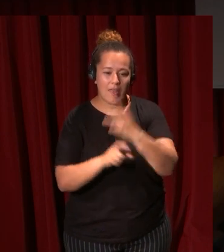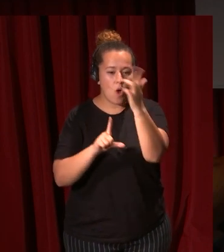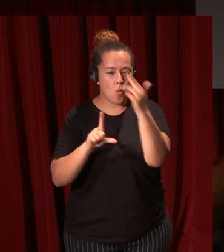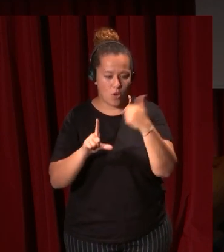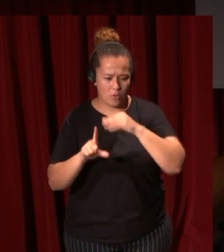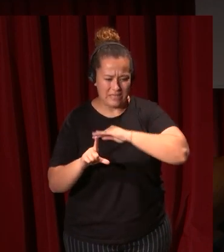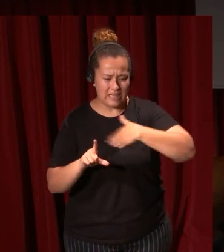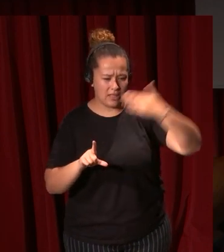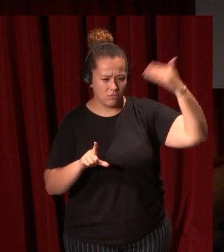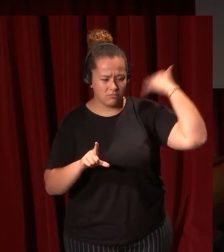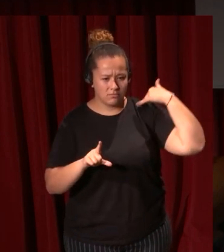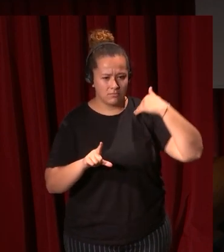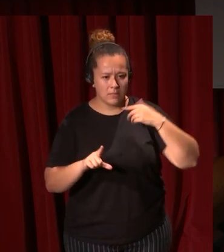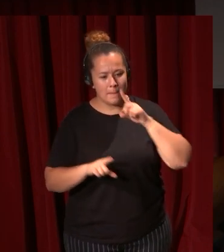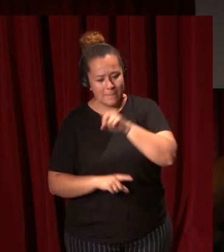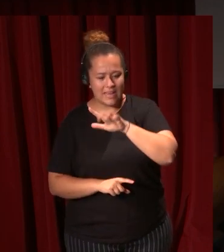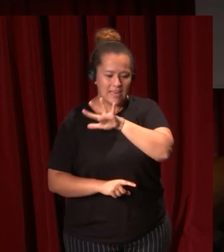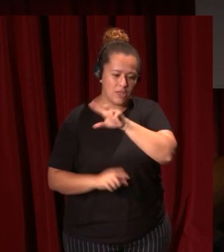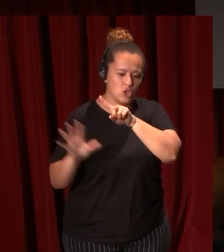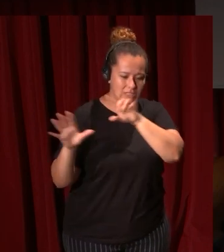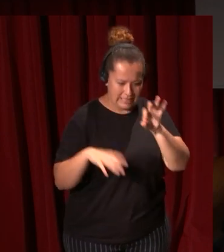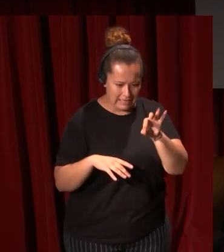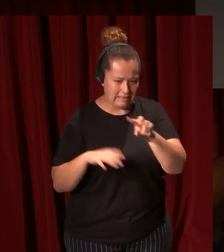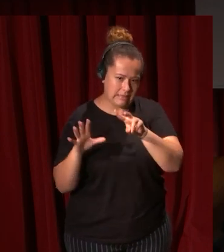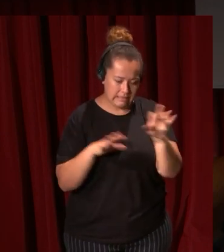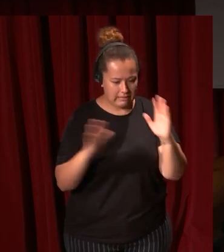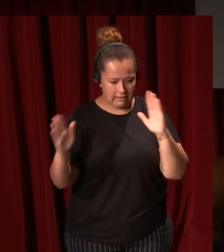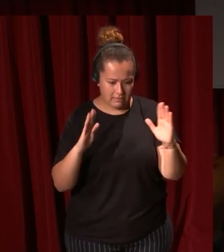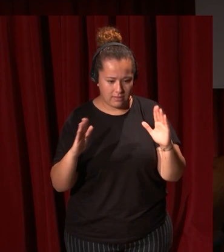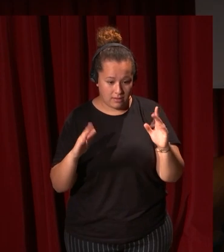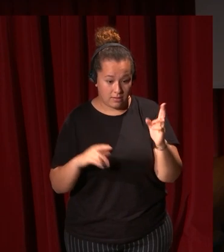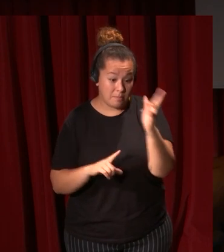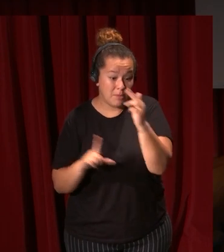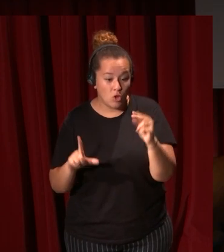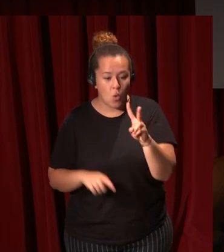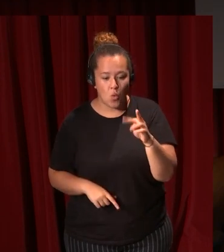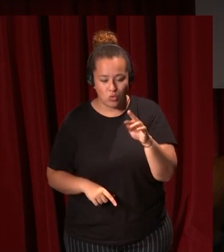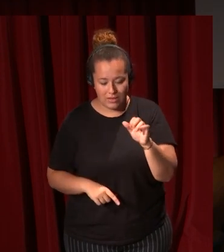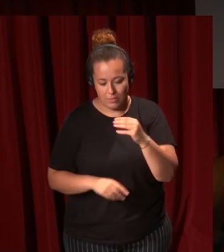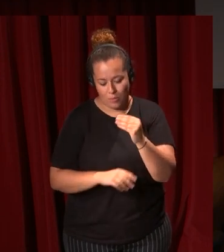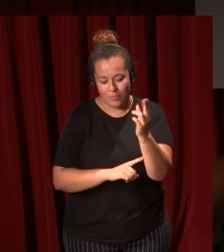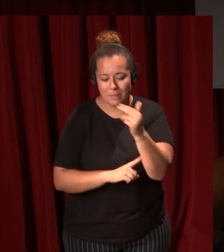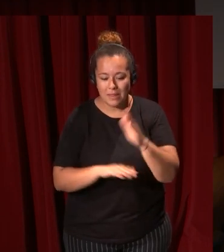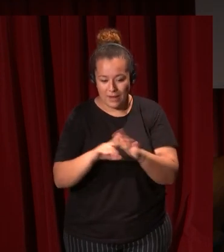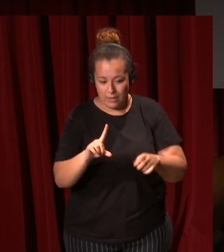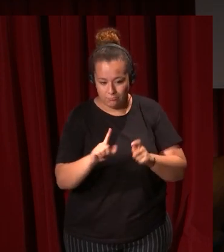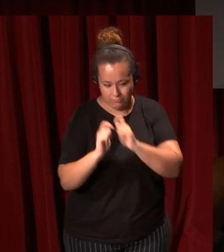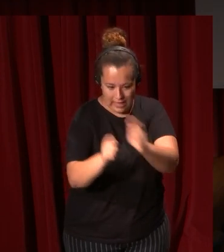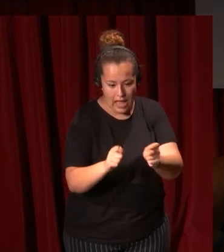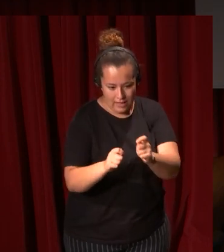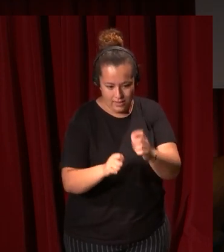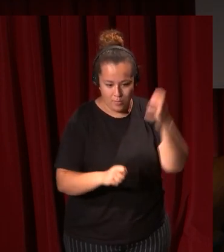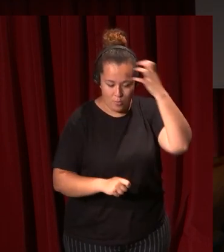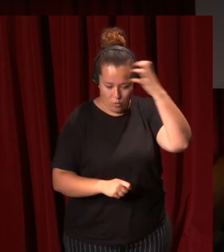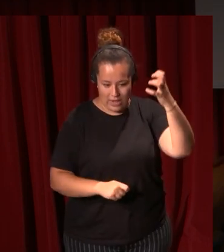anterior de hacia 1560-70 de Antonio Moro un pintor de Utrecht pero que pinta para la monarquía española de Juana de